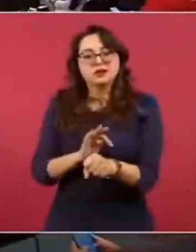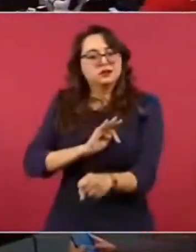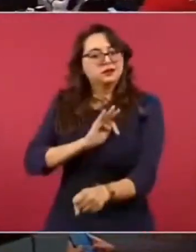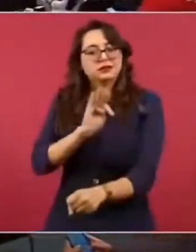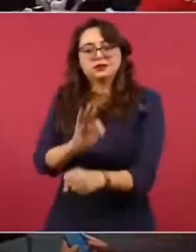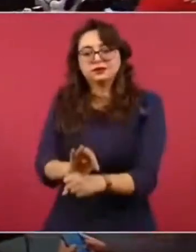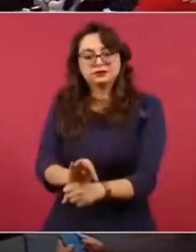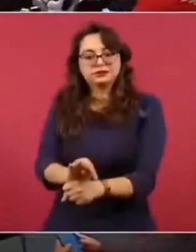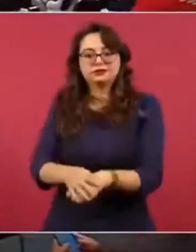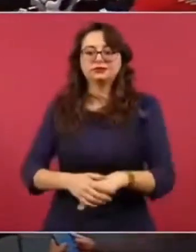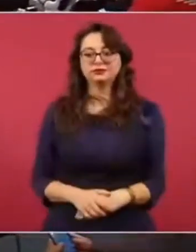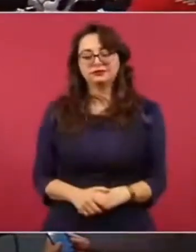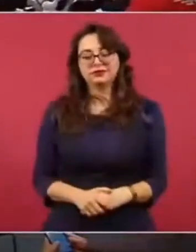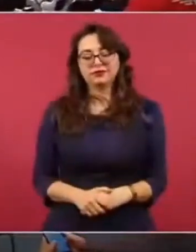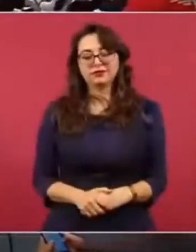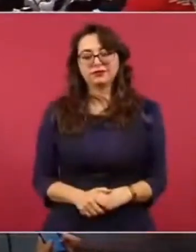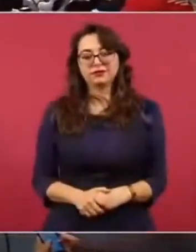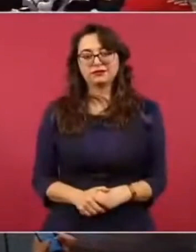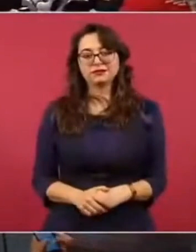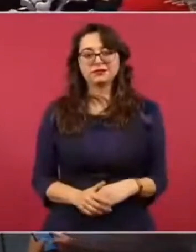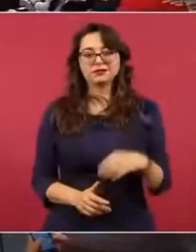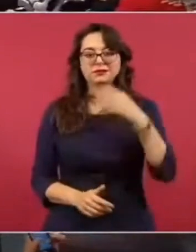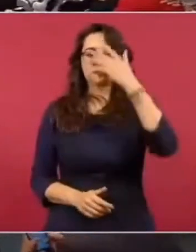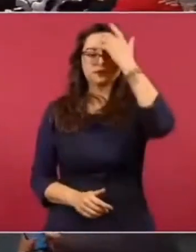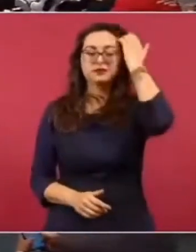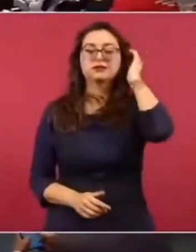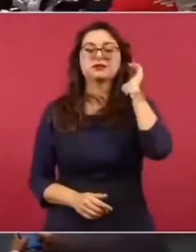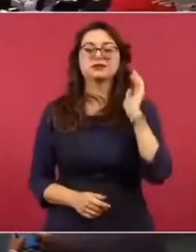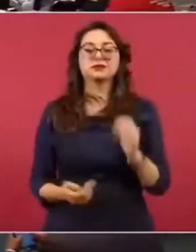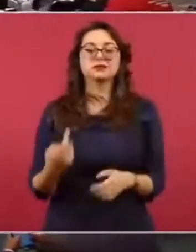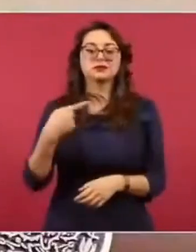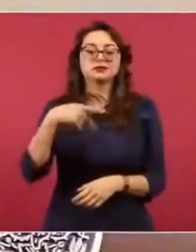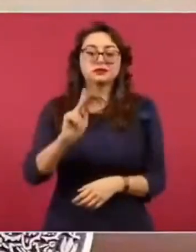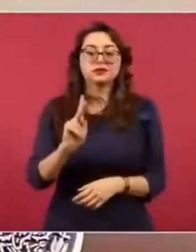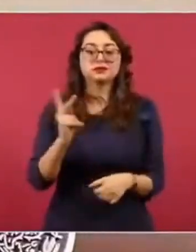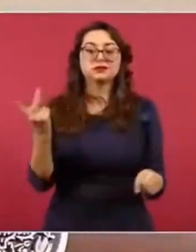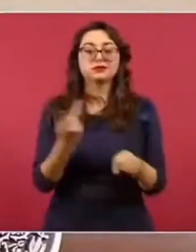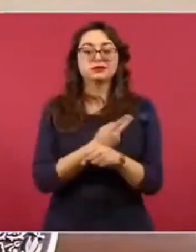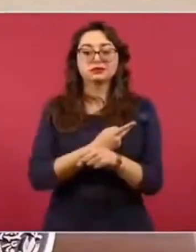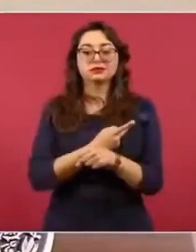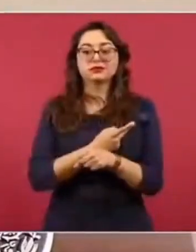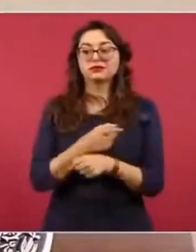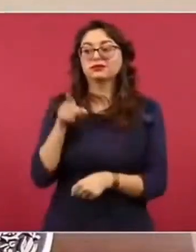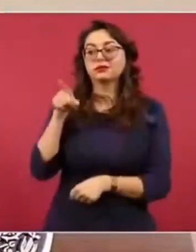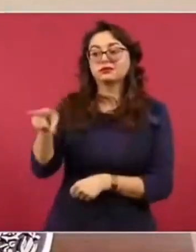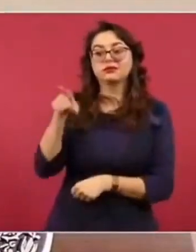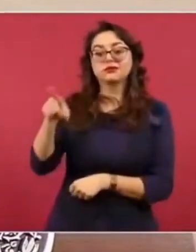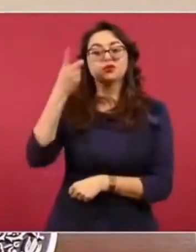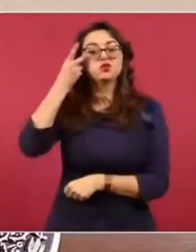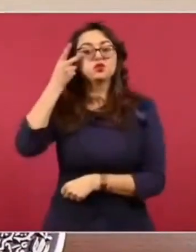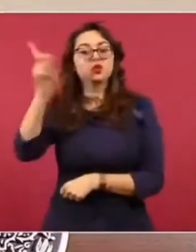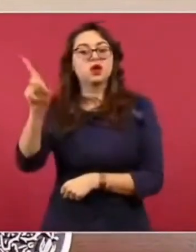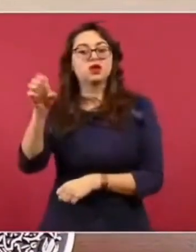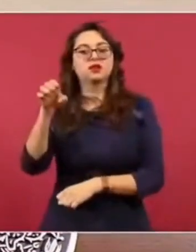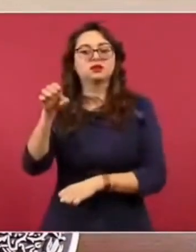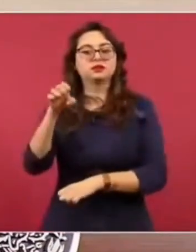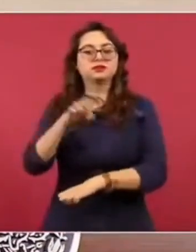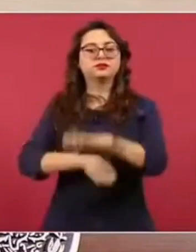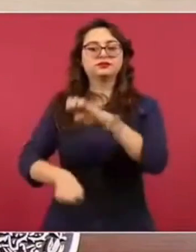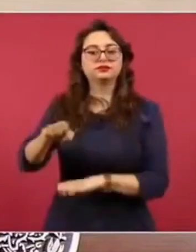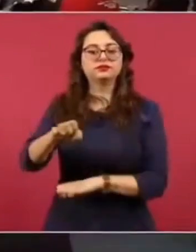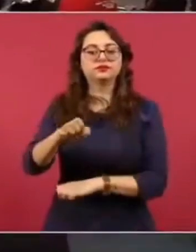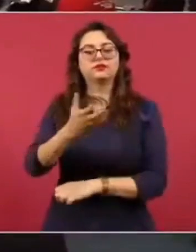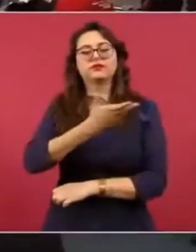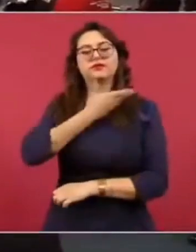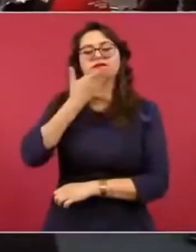con la señora, ¿cómo se llama? Julia Carabias. Y entonces, pensando que es lo mismo,